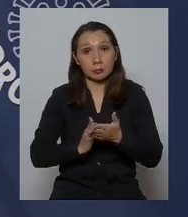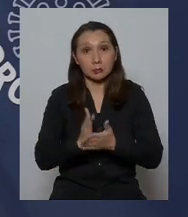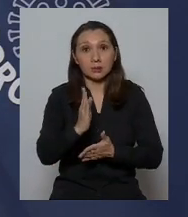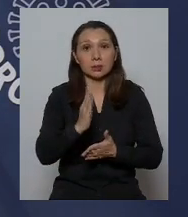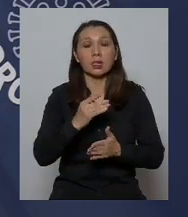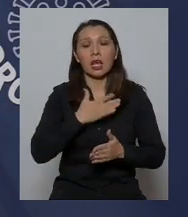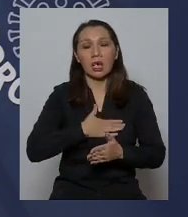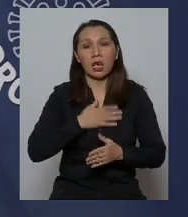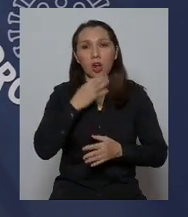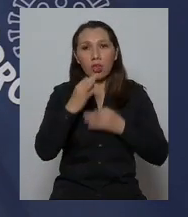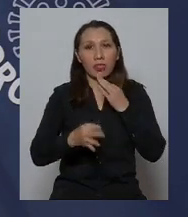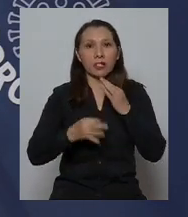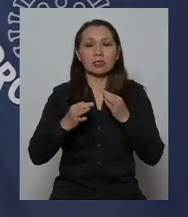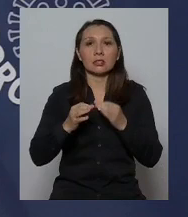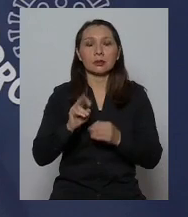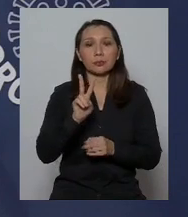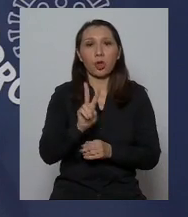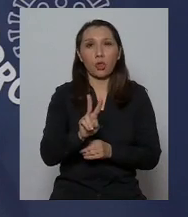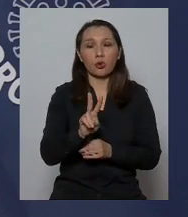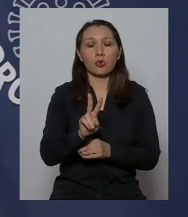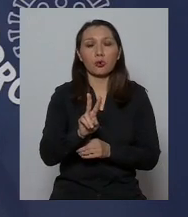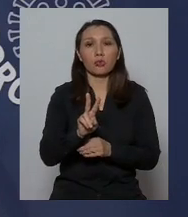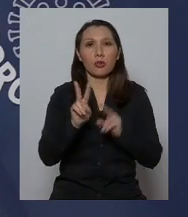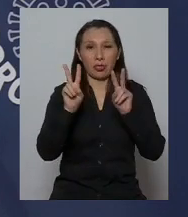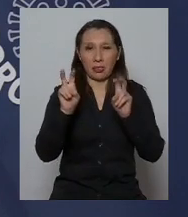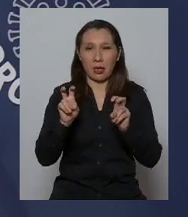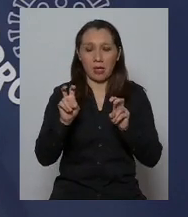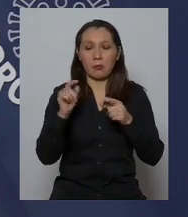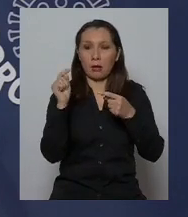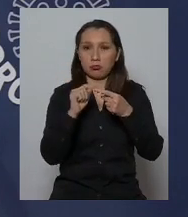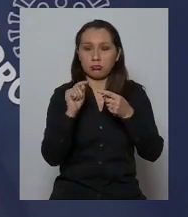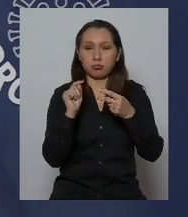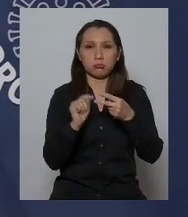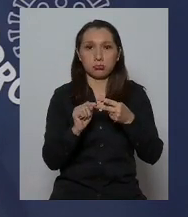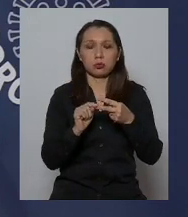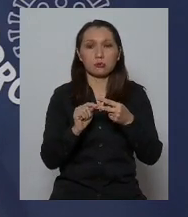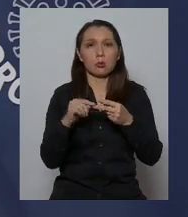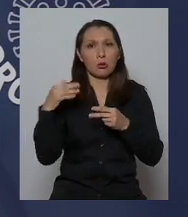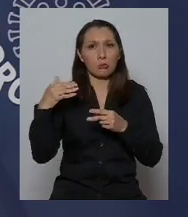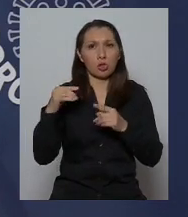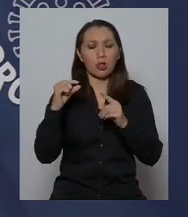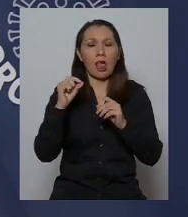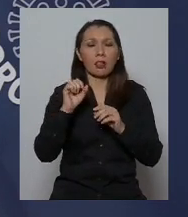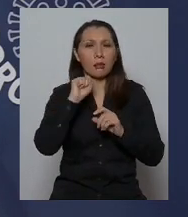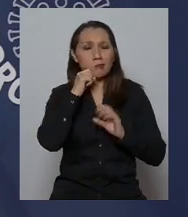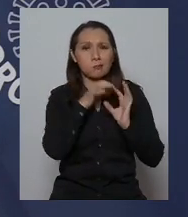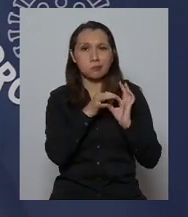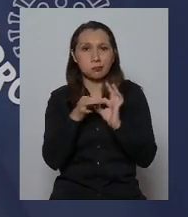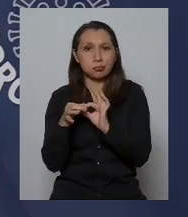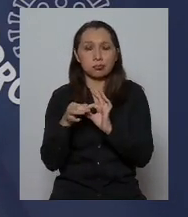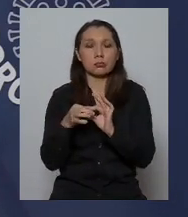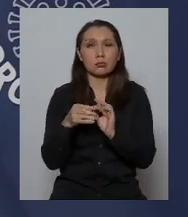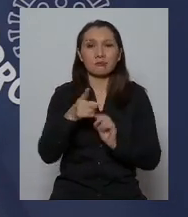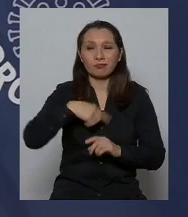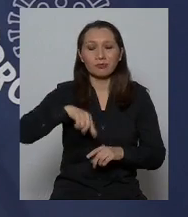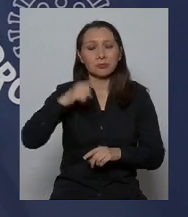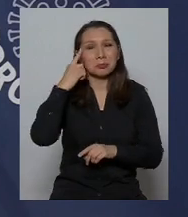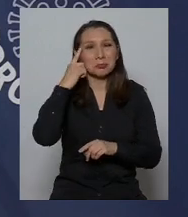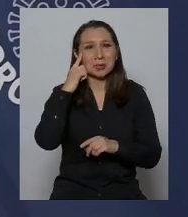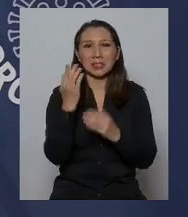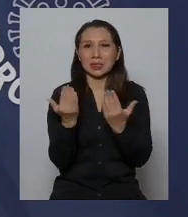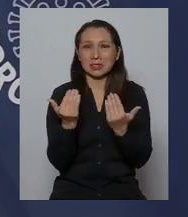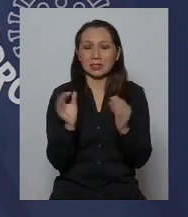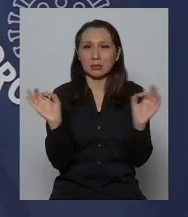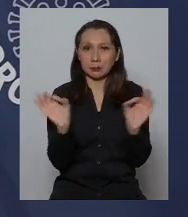quisiera referirme a dos aspectos, dos puntos conceptuales que estimamos es